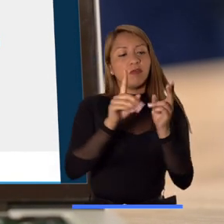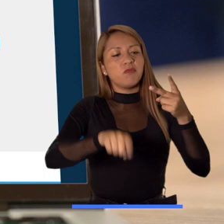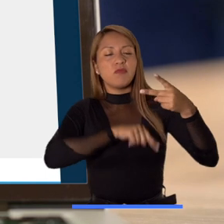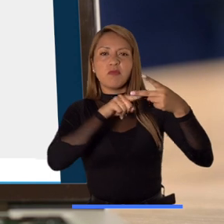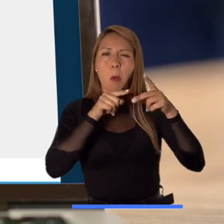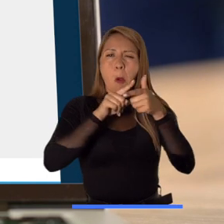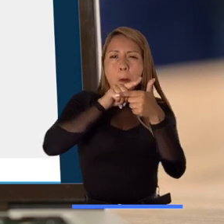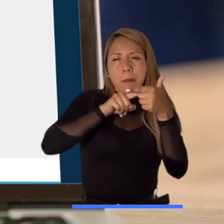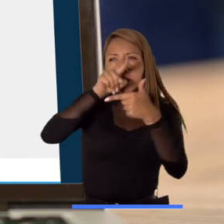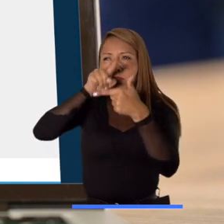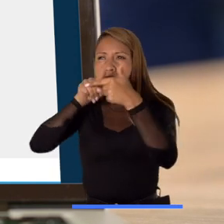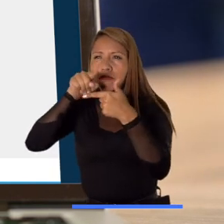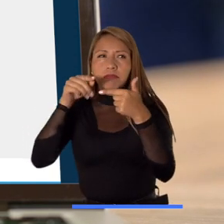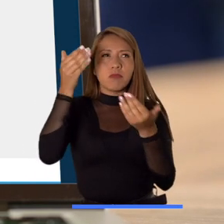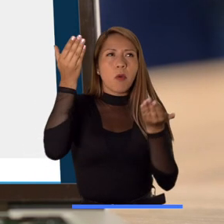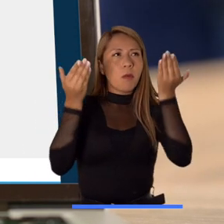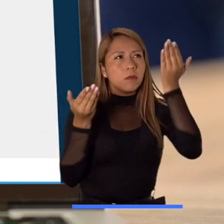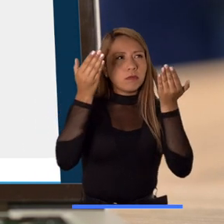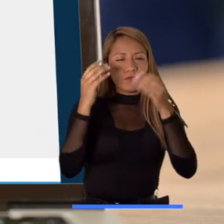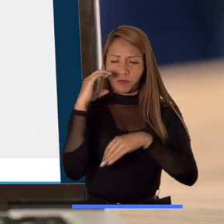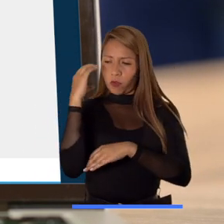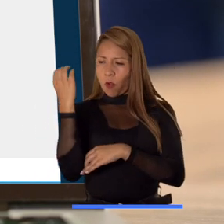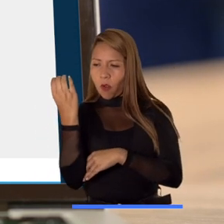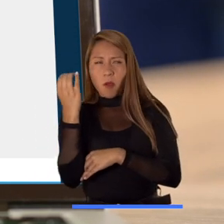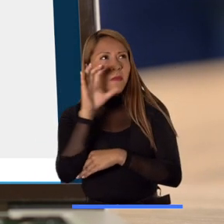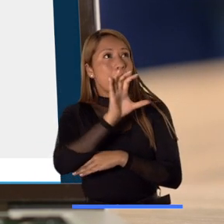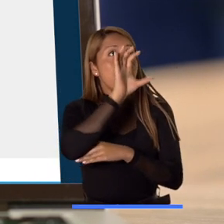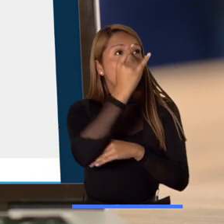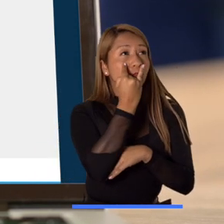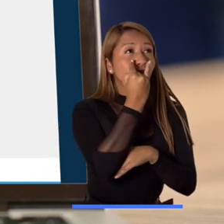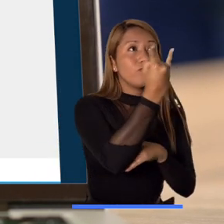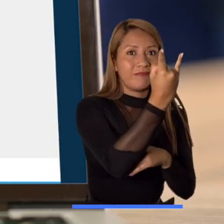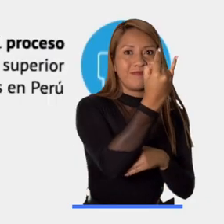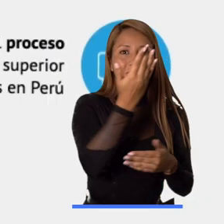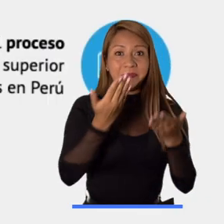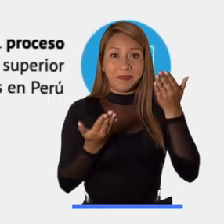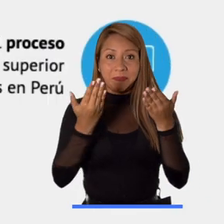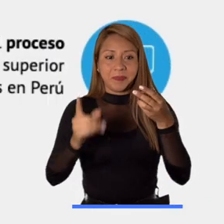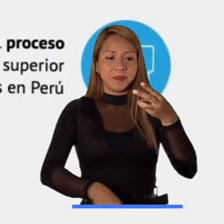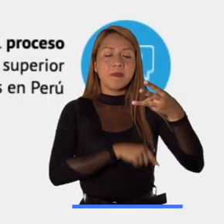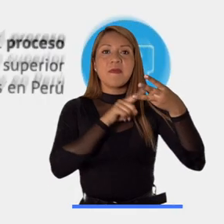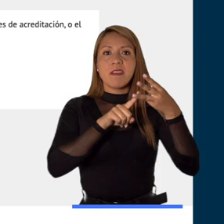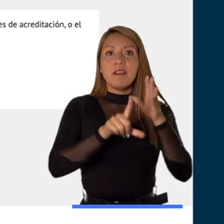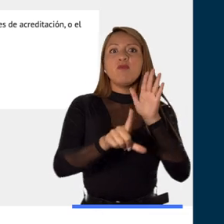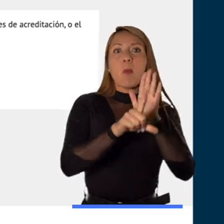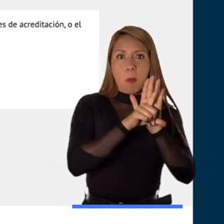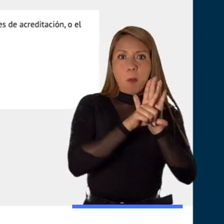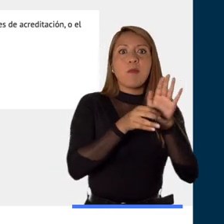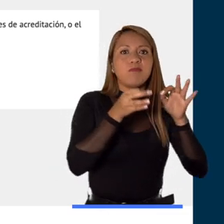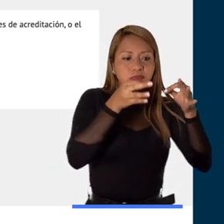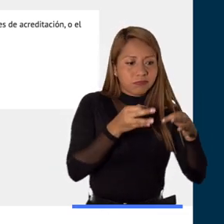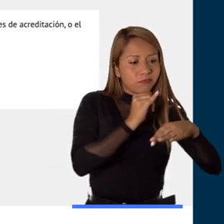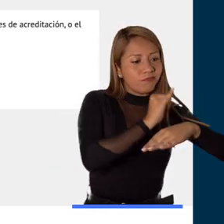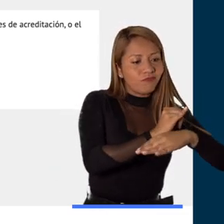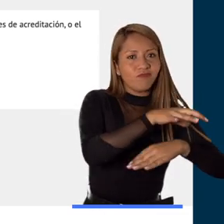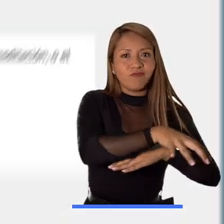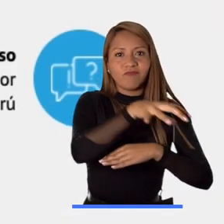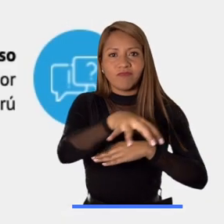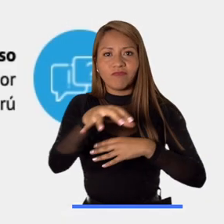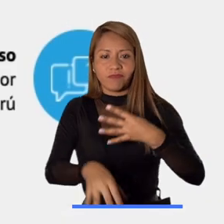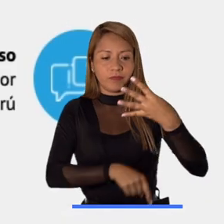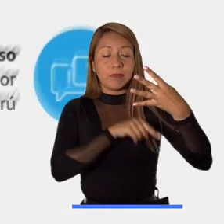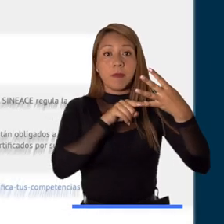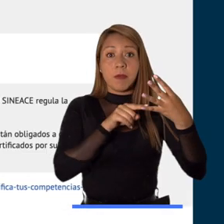comparativas por niveles educativos entre el país de tu interés y Colombia, legalidad de instituciones y programas de educación superior,